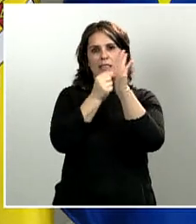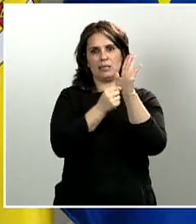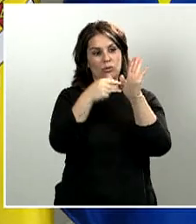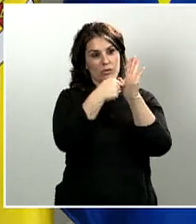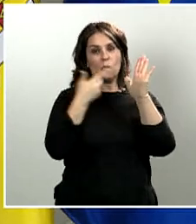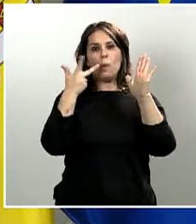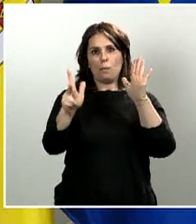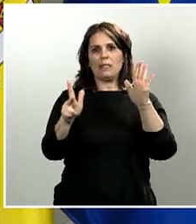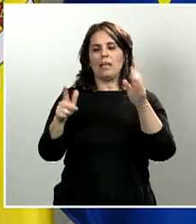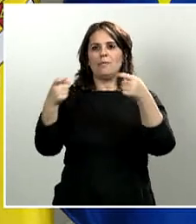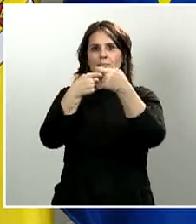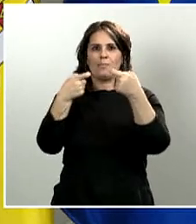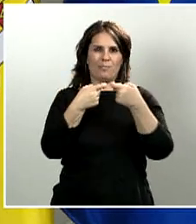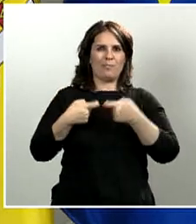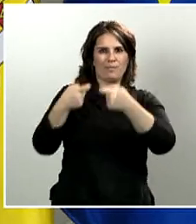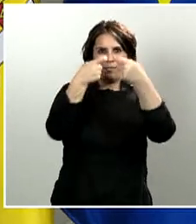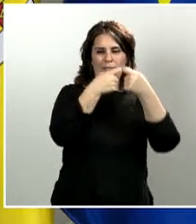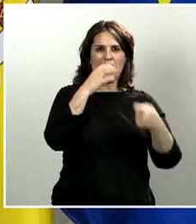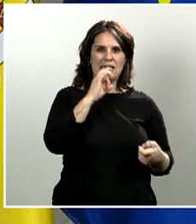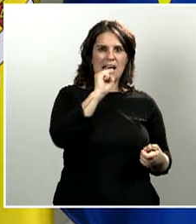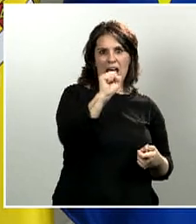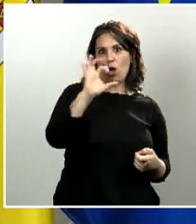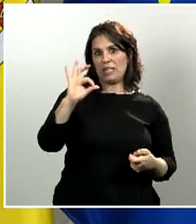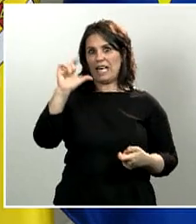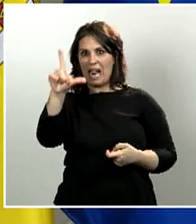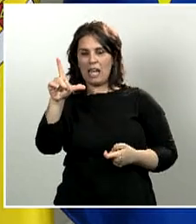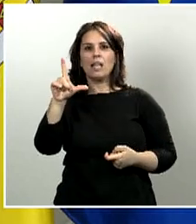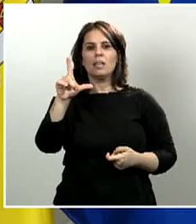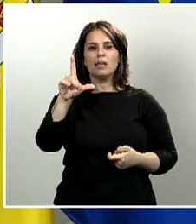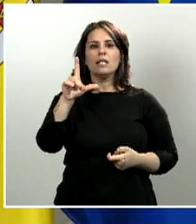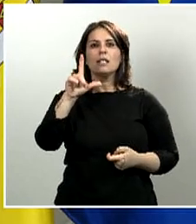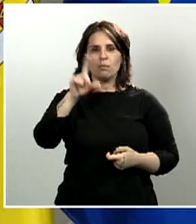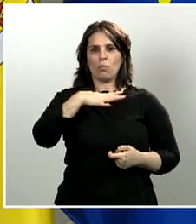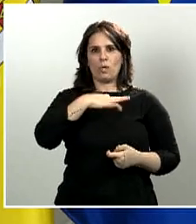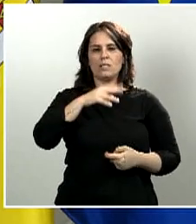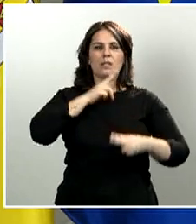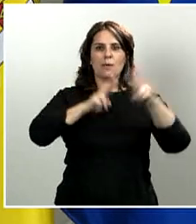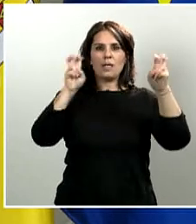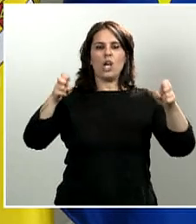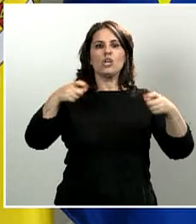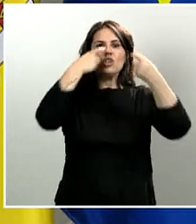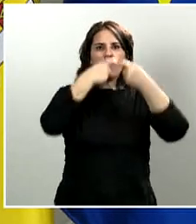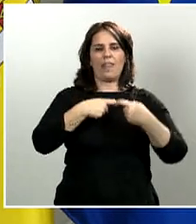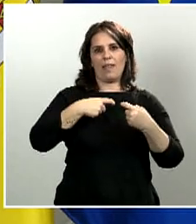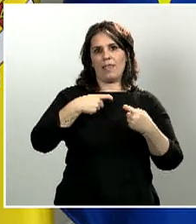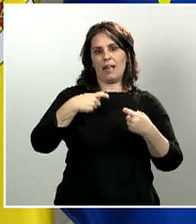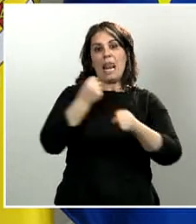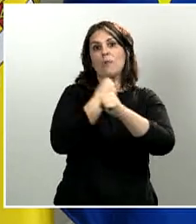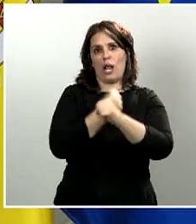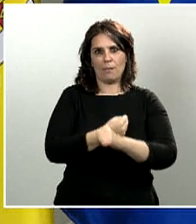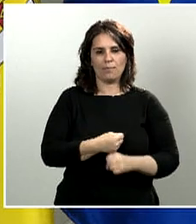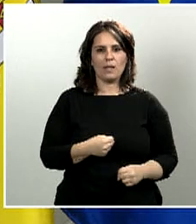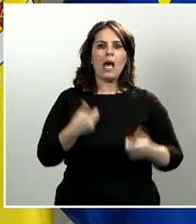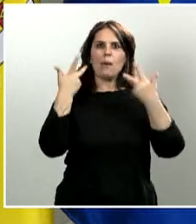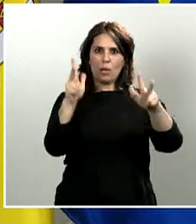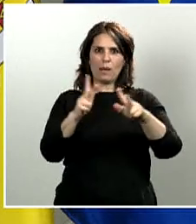anónimas o de responsabilidad limitada la calificación de sociedad laboral. Se aprueba una reducción de las cotizaciones para determinados